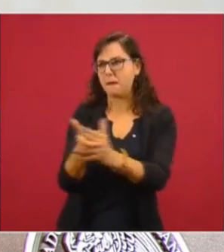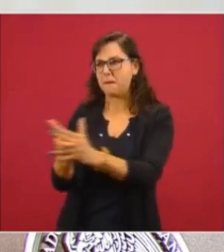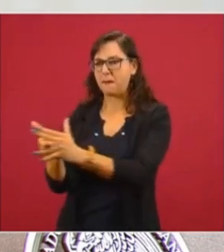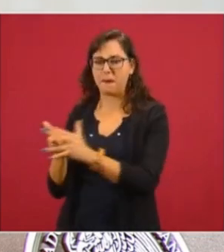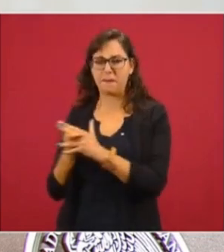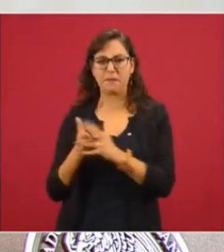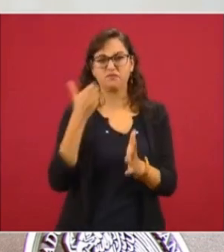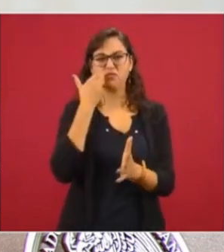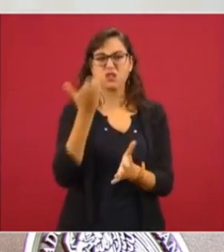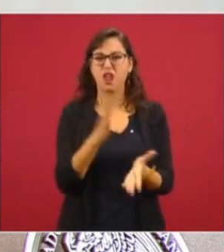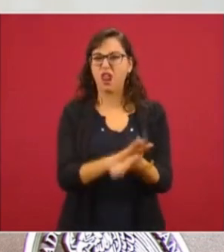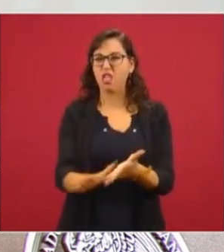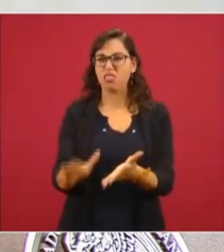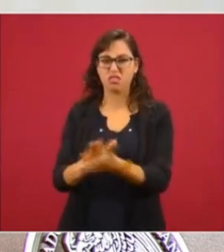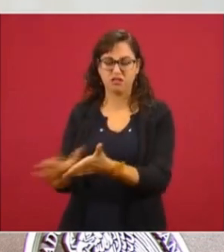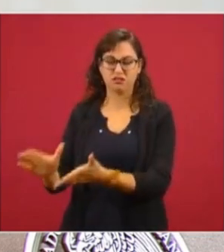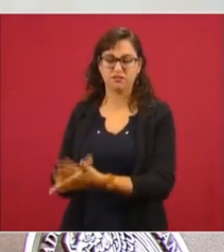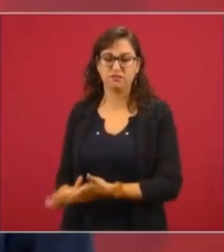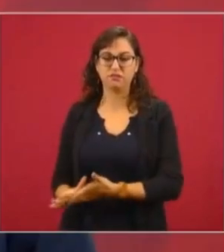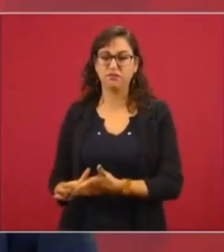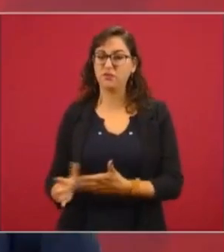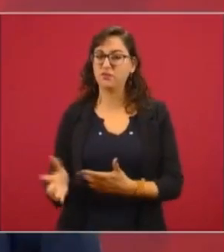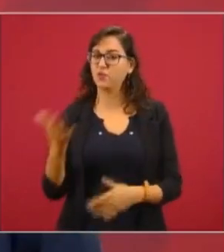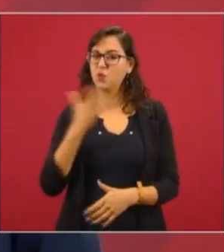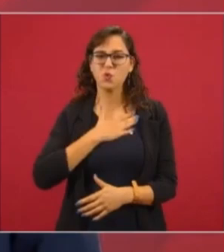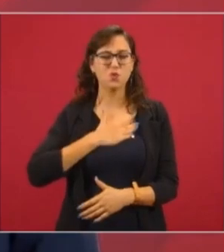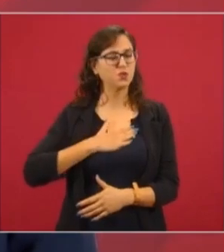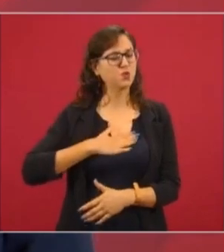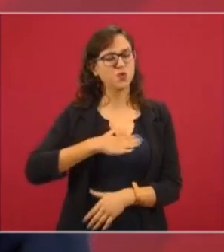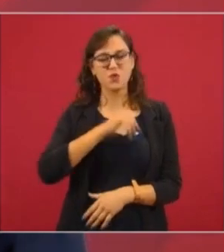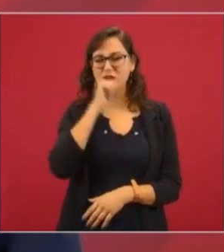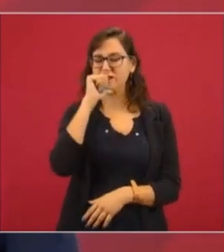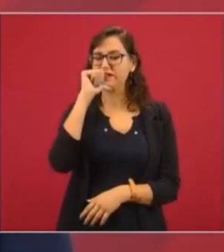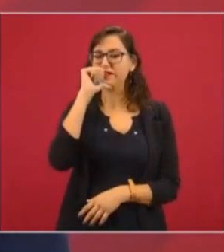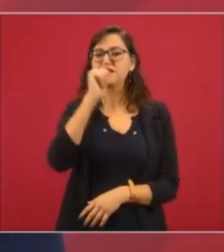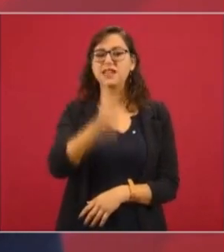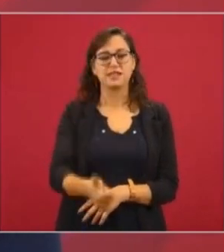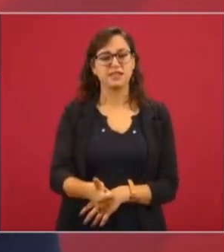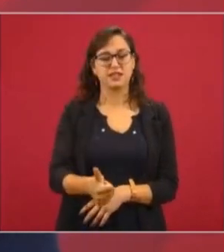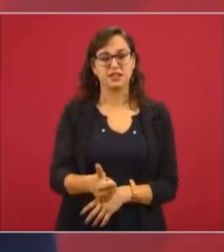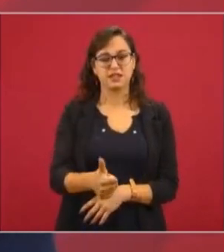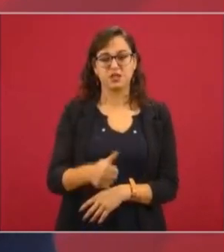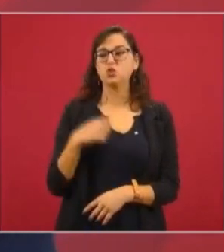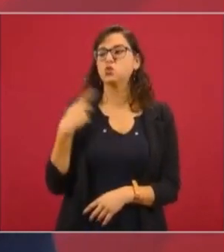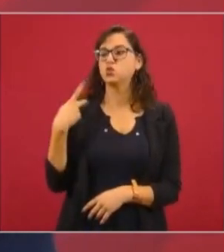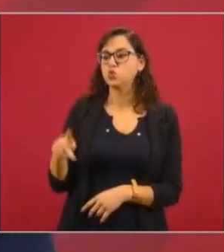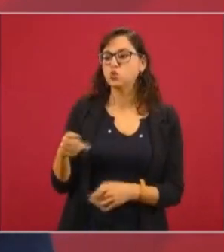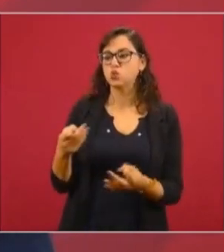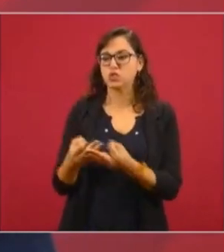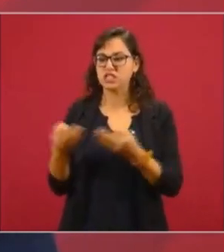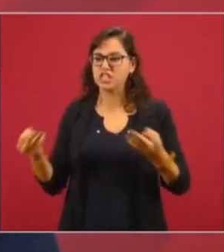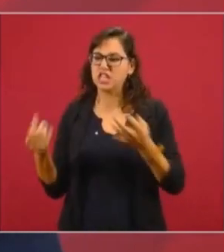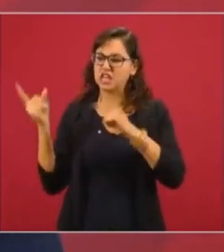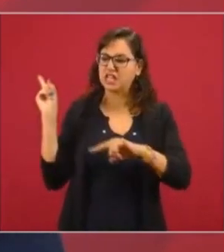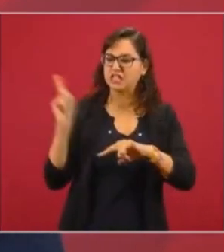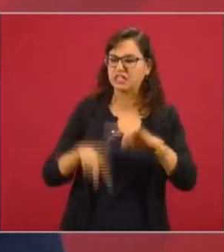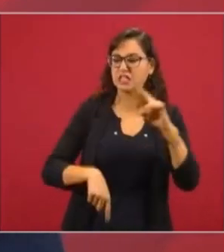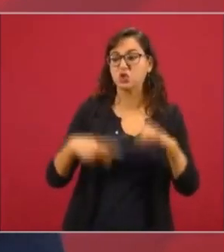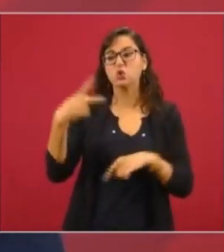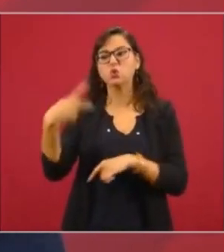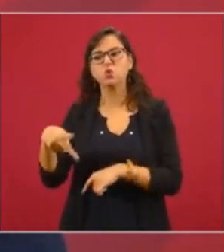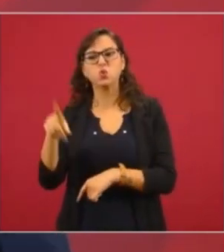actos de injusticia para despojarlos de sus tierras, de sus aguas.